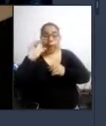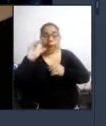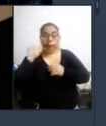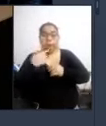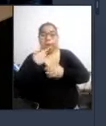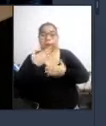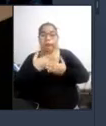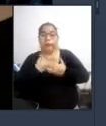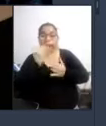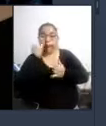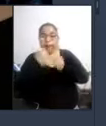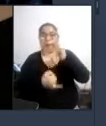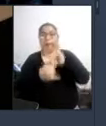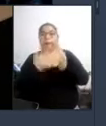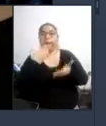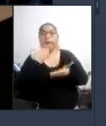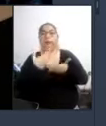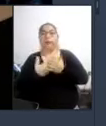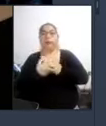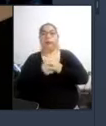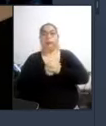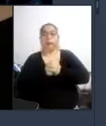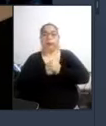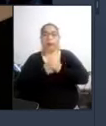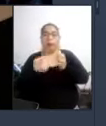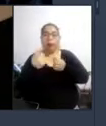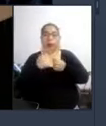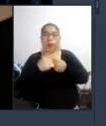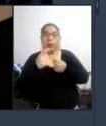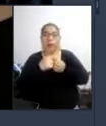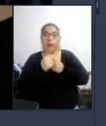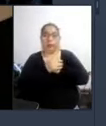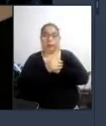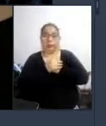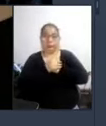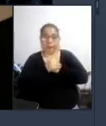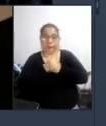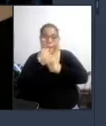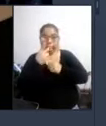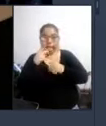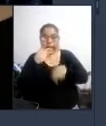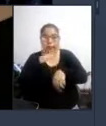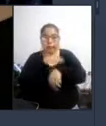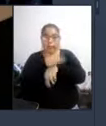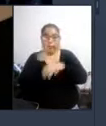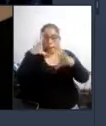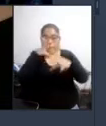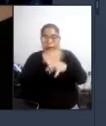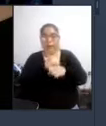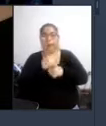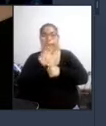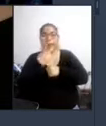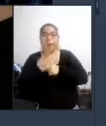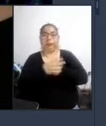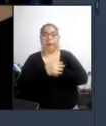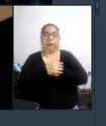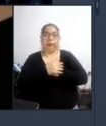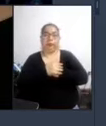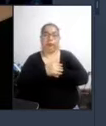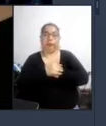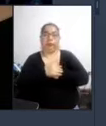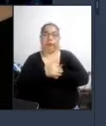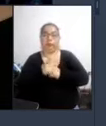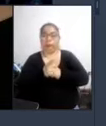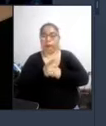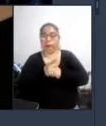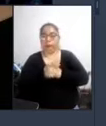solo solo agradecer su participación esta tarde noche y asegurarles que definitivamente vamos